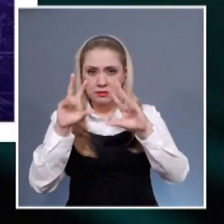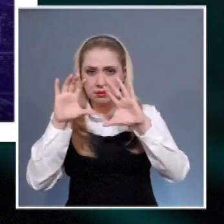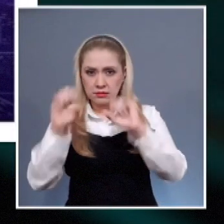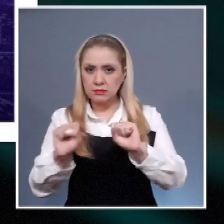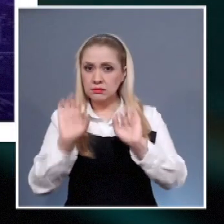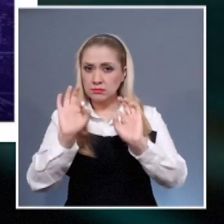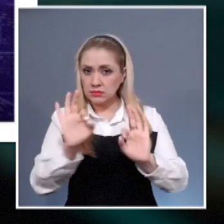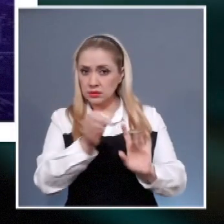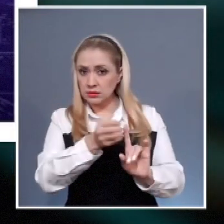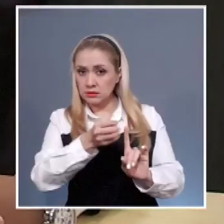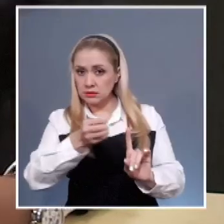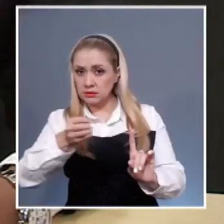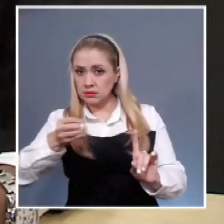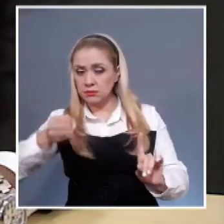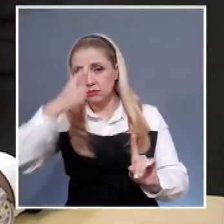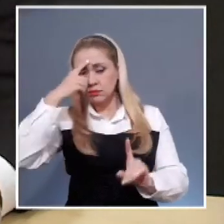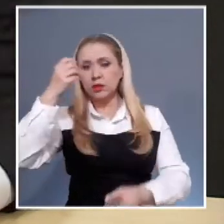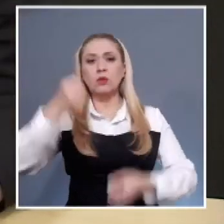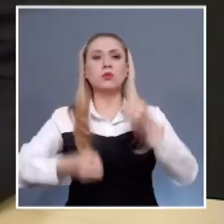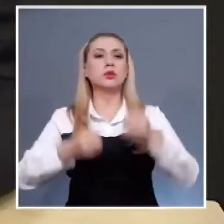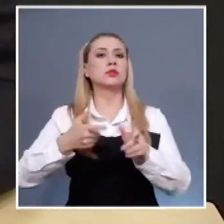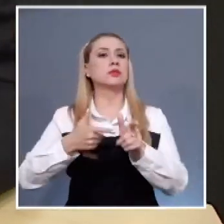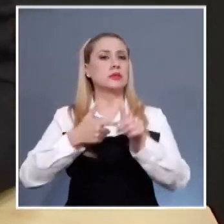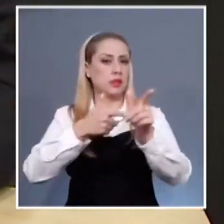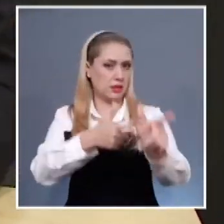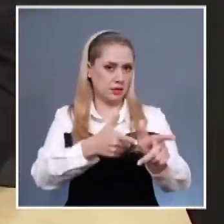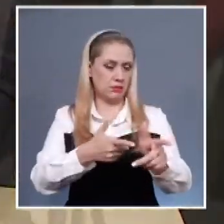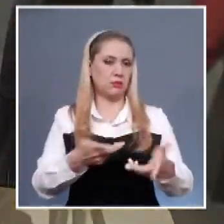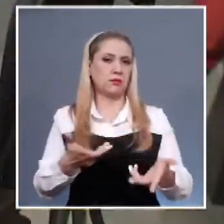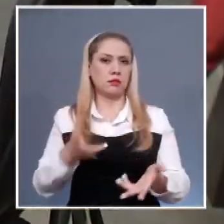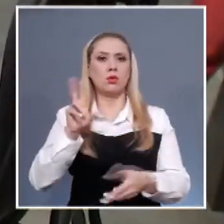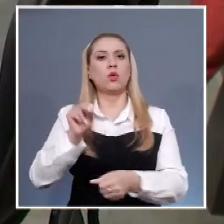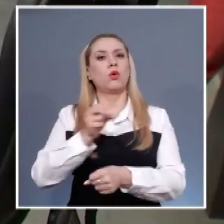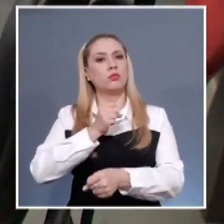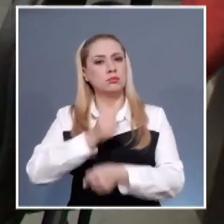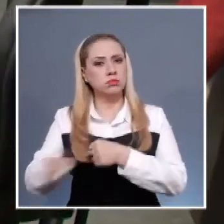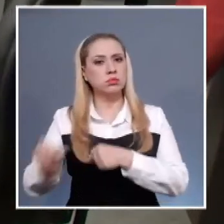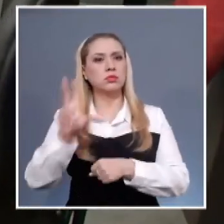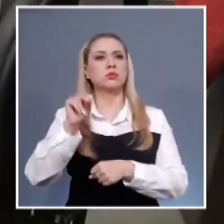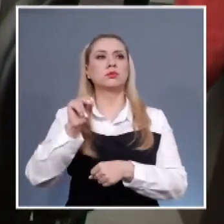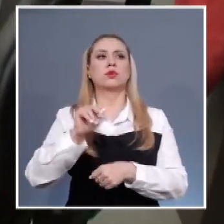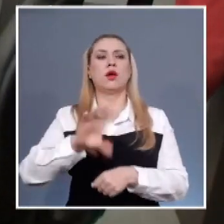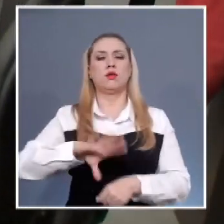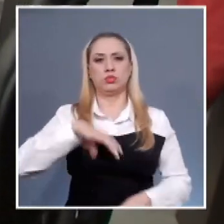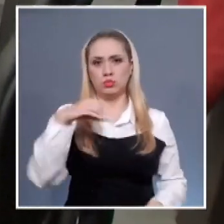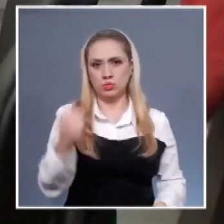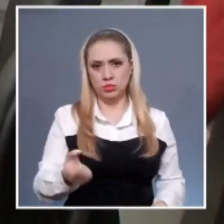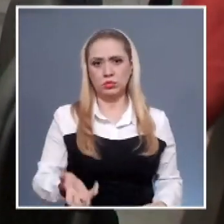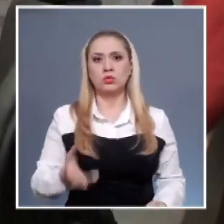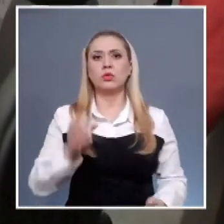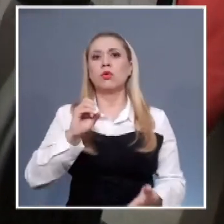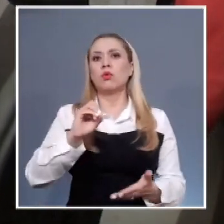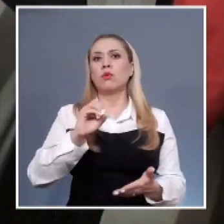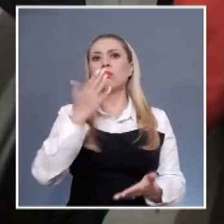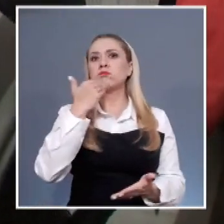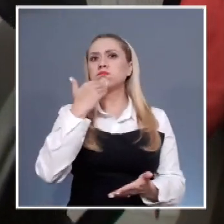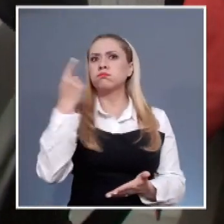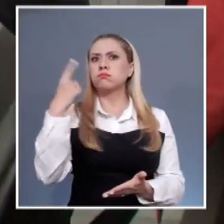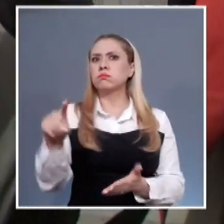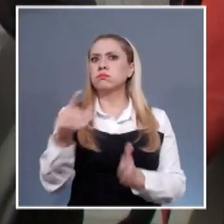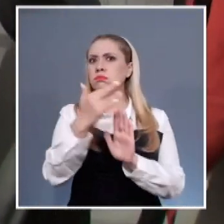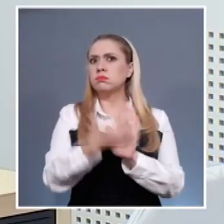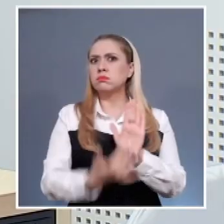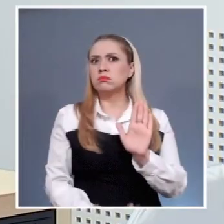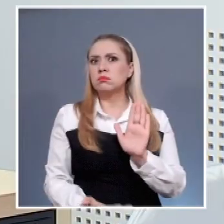continuar. Resaltó que en caso de que se determine que la detención fue ilegal, el juez debe decretar la libertad